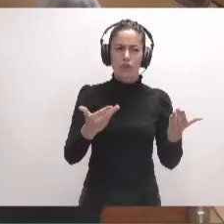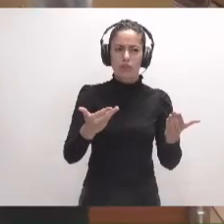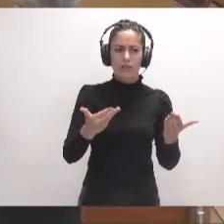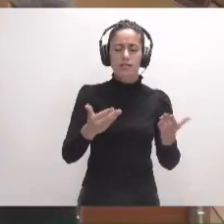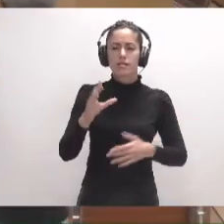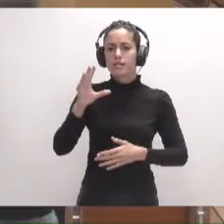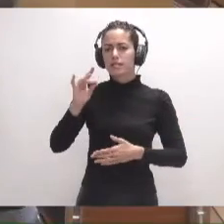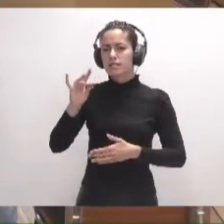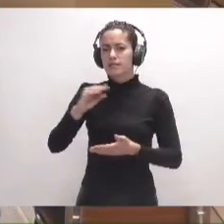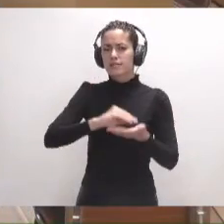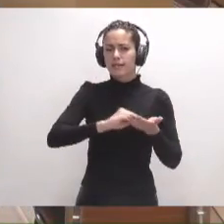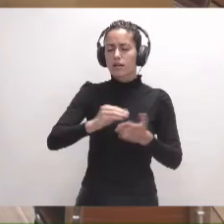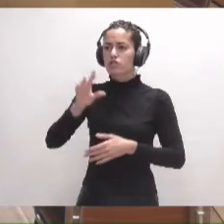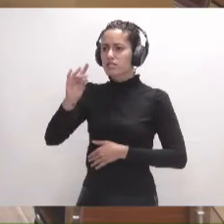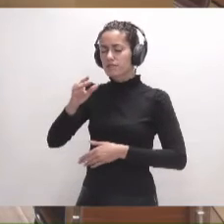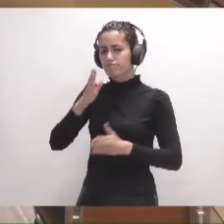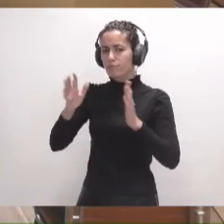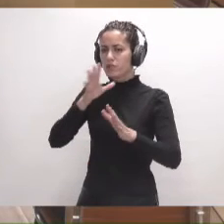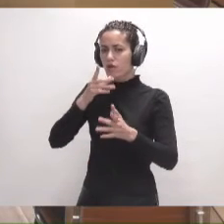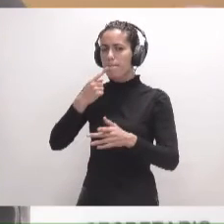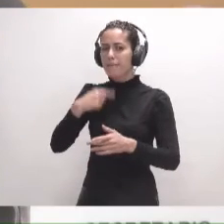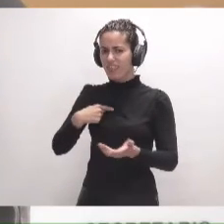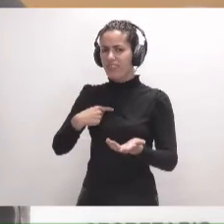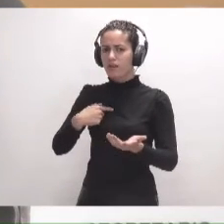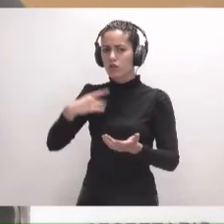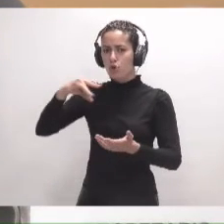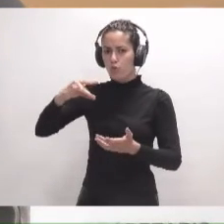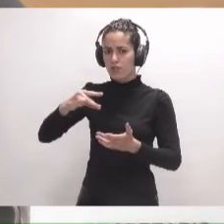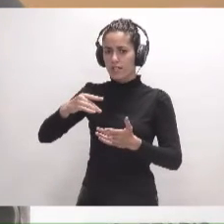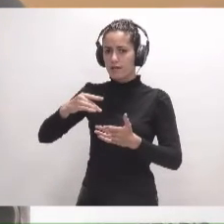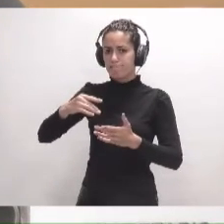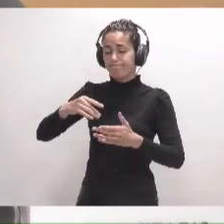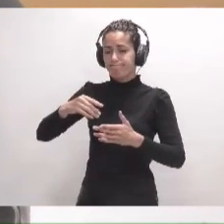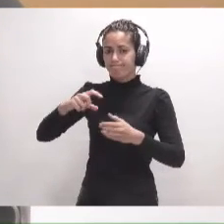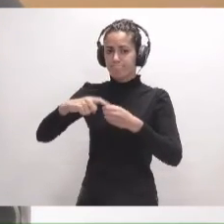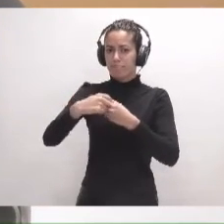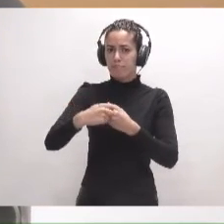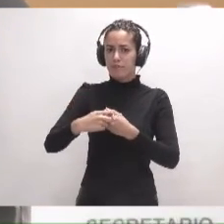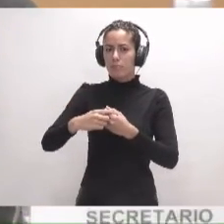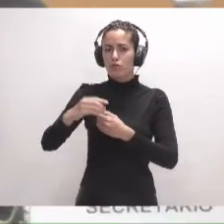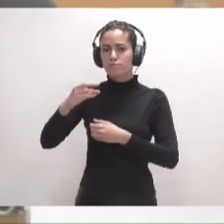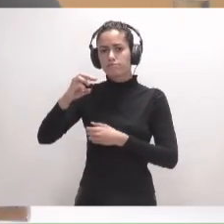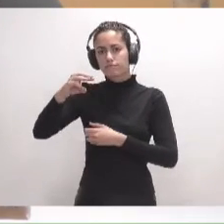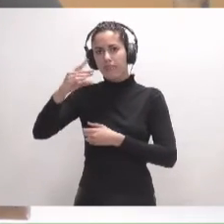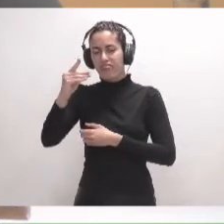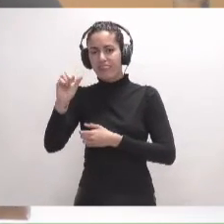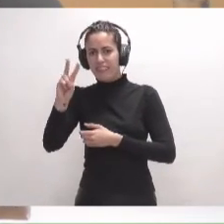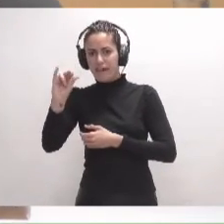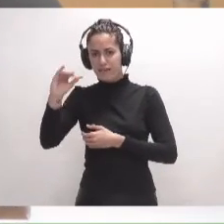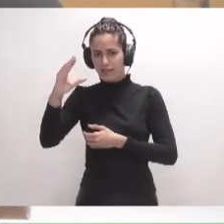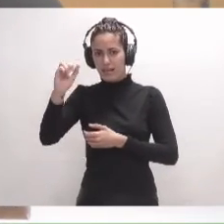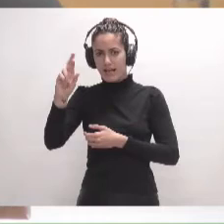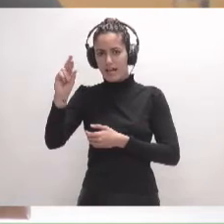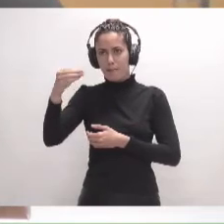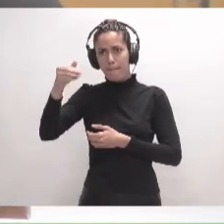en este momento me comunican que únicamente el miembro corporativo David Carballo Ceballos no se encuentra